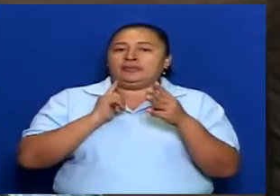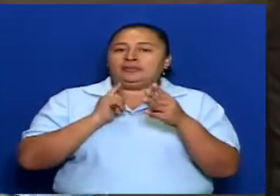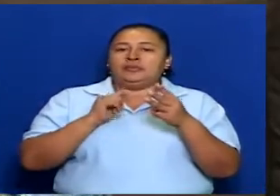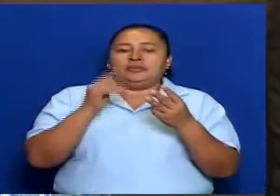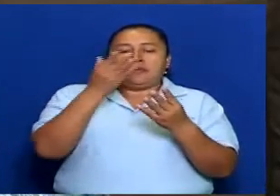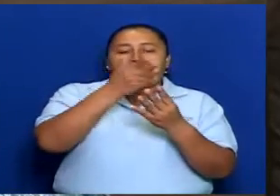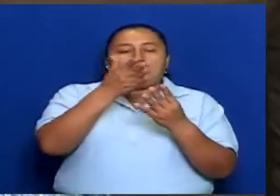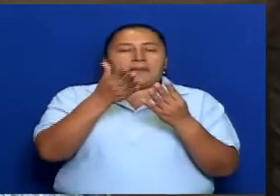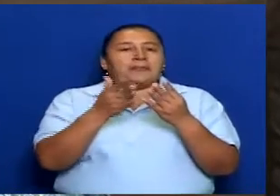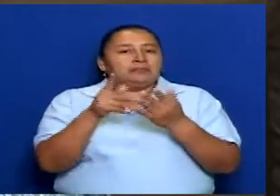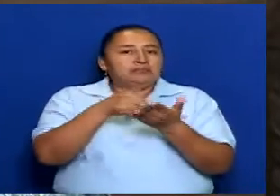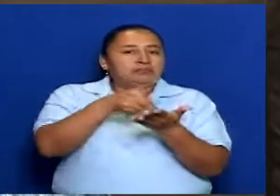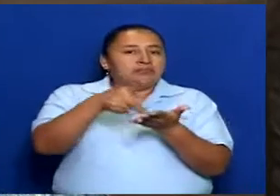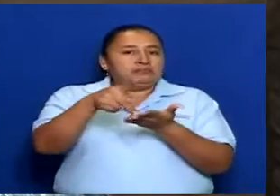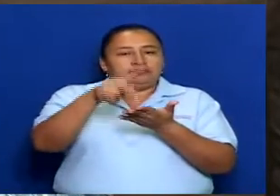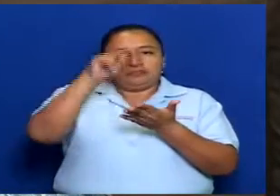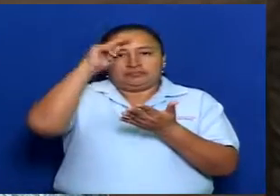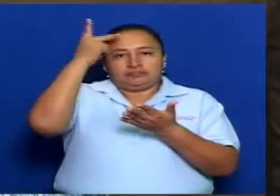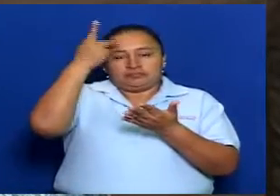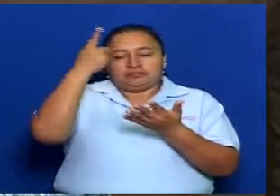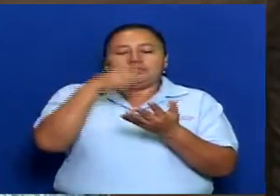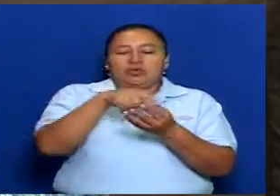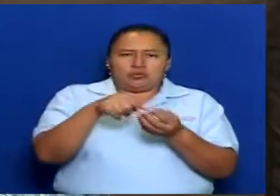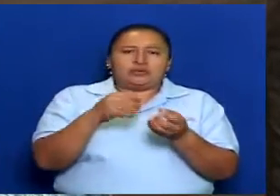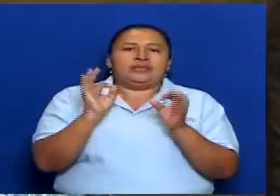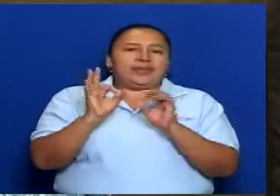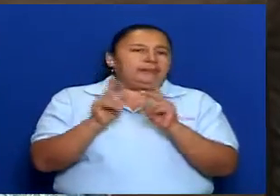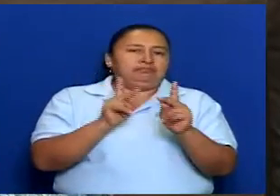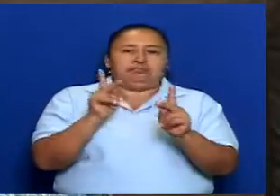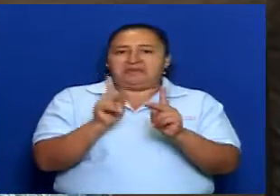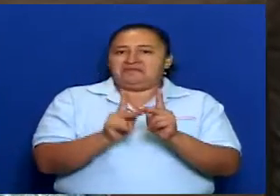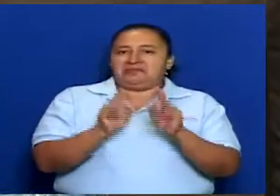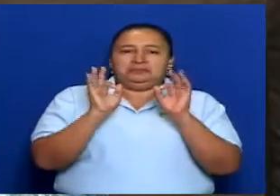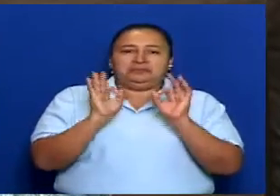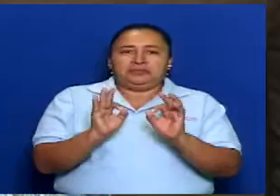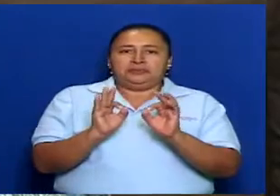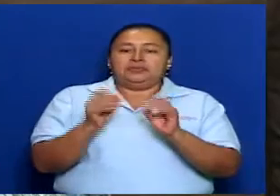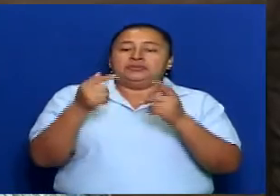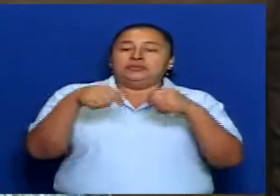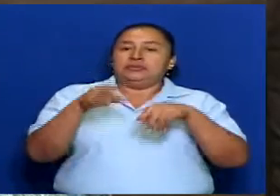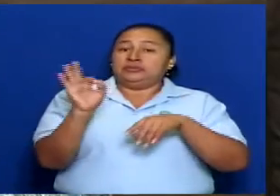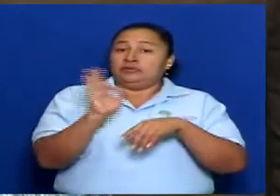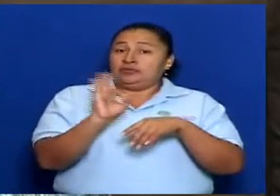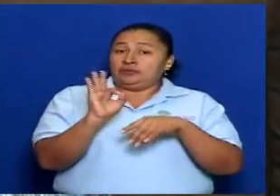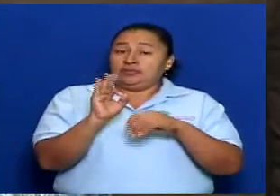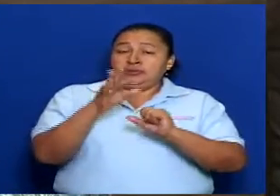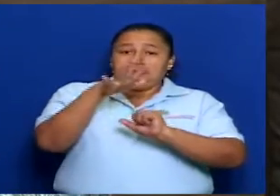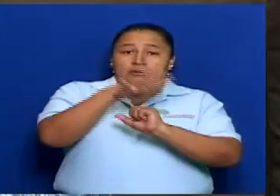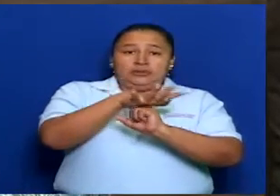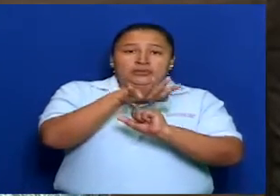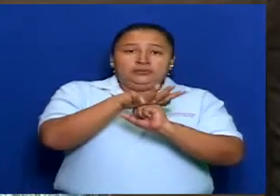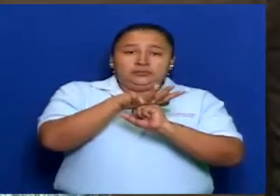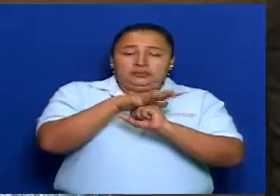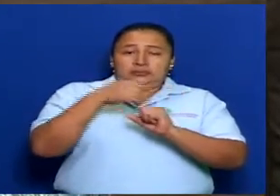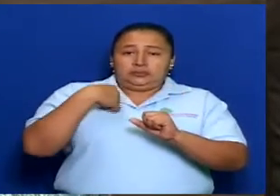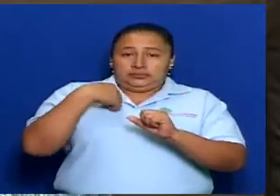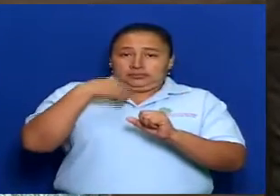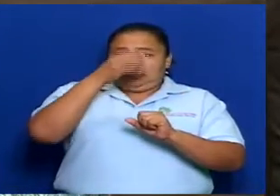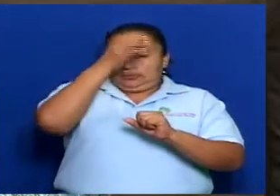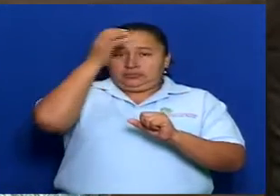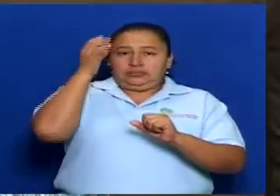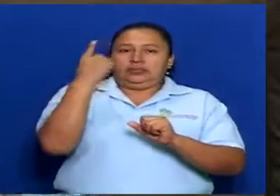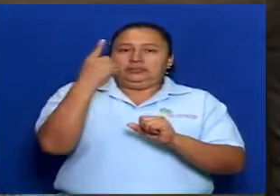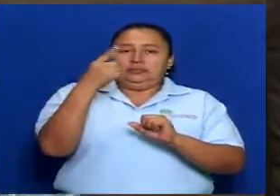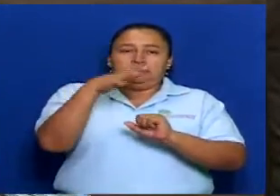de los diferentes partidos que hay. Entonces, en ese sentido, creo que es una de las